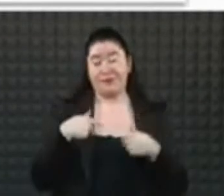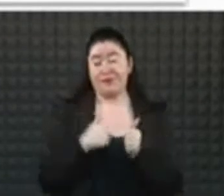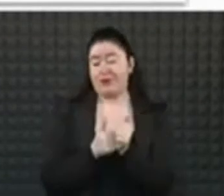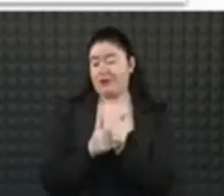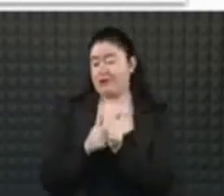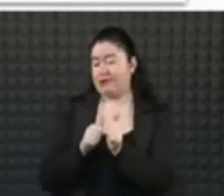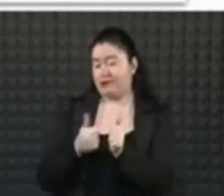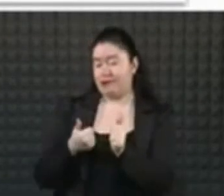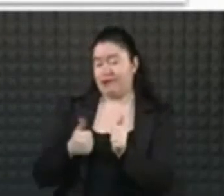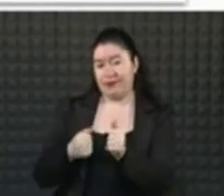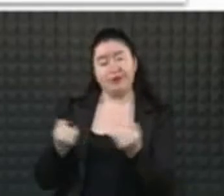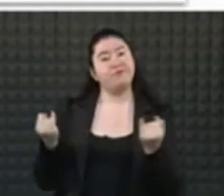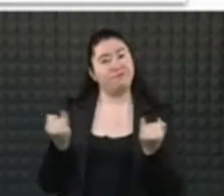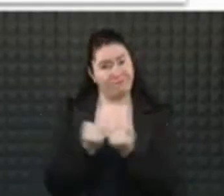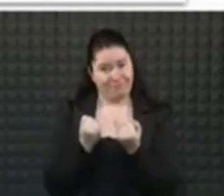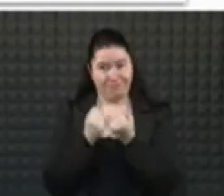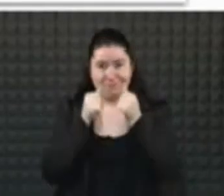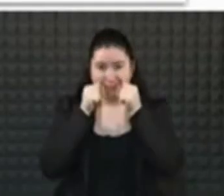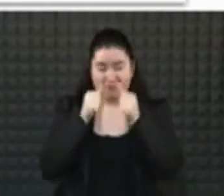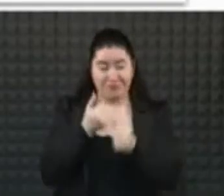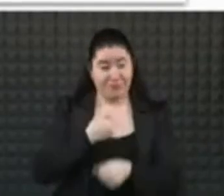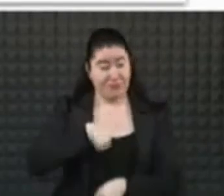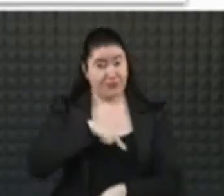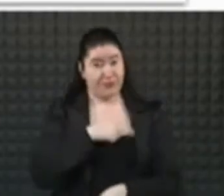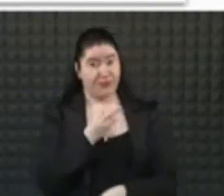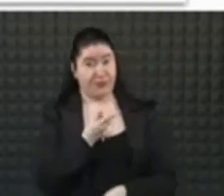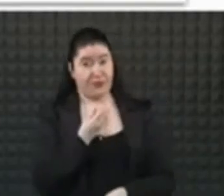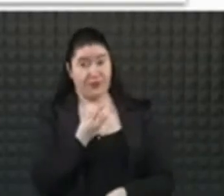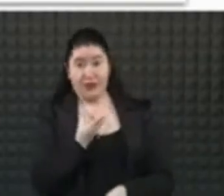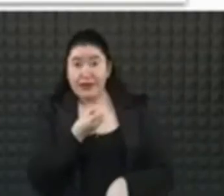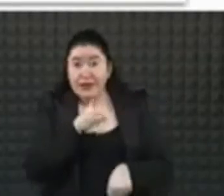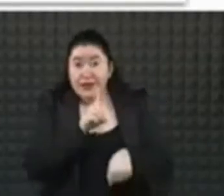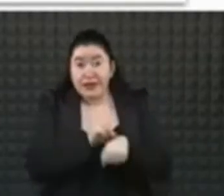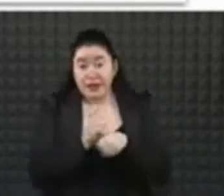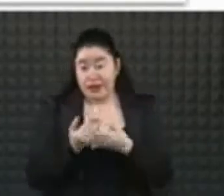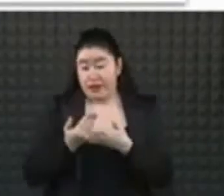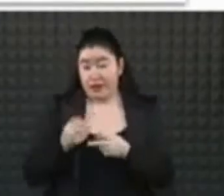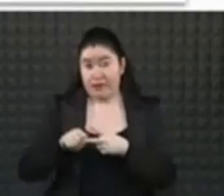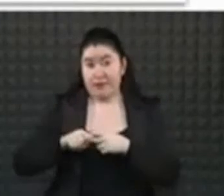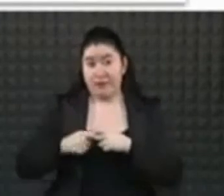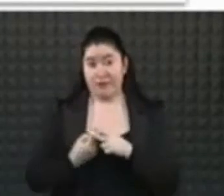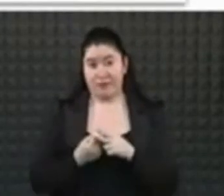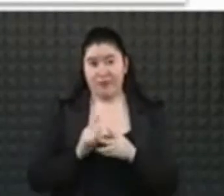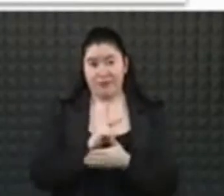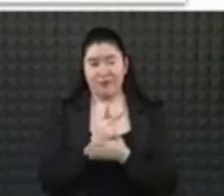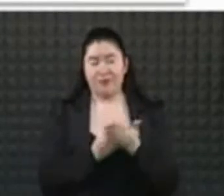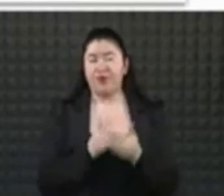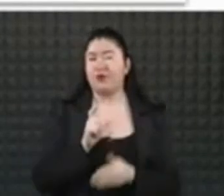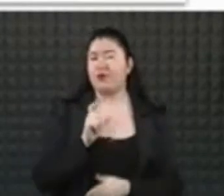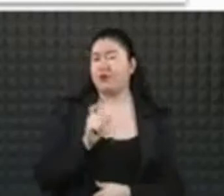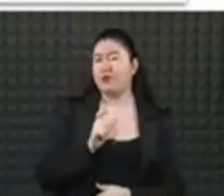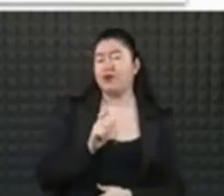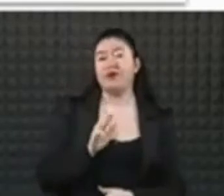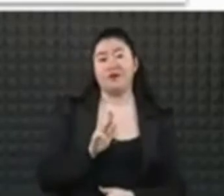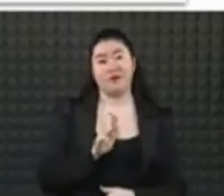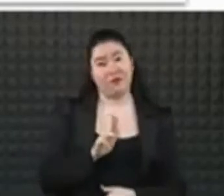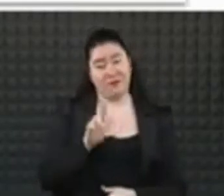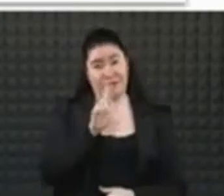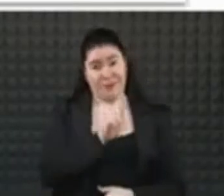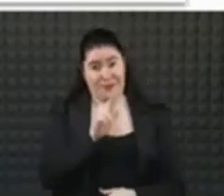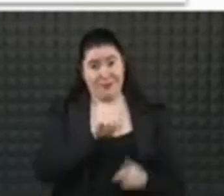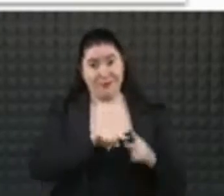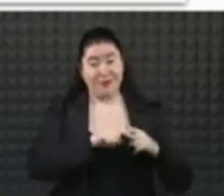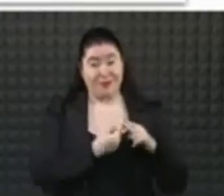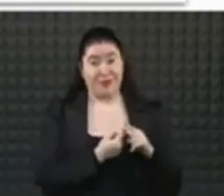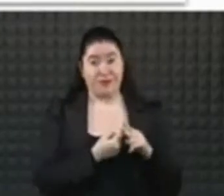sido muy exitoso. En los tres días que llevamos desde que inició el programa el día martes, llevamos cerca de 11 mil personas